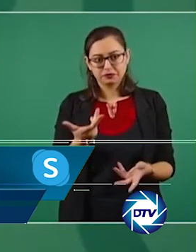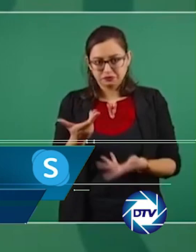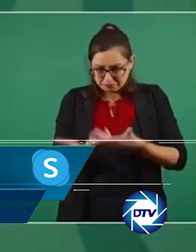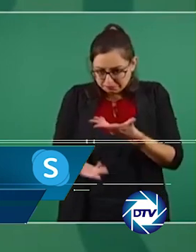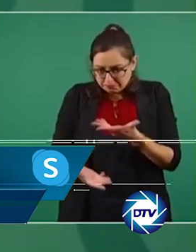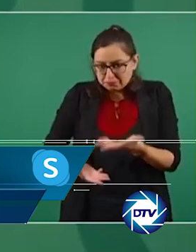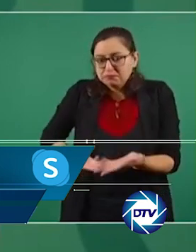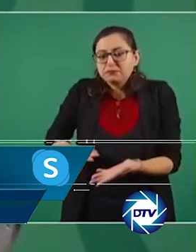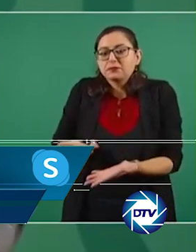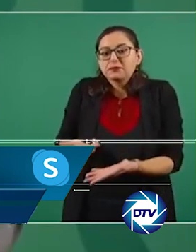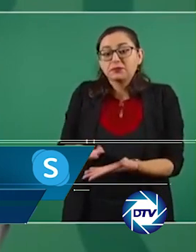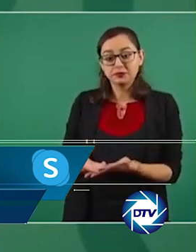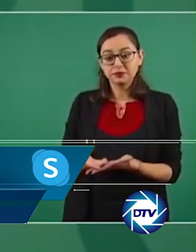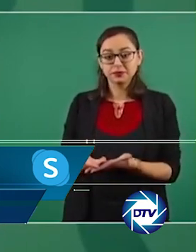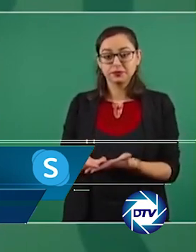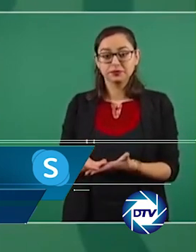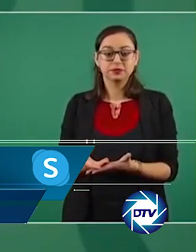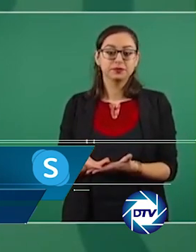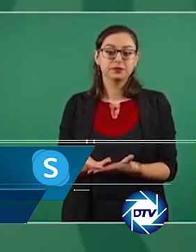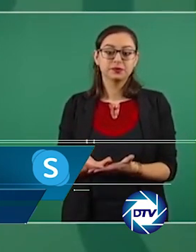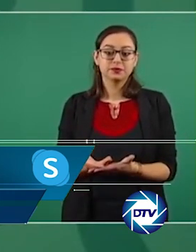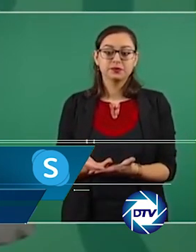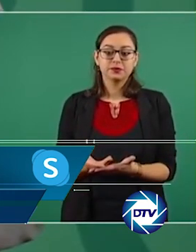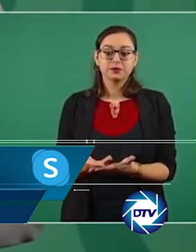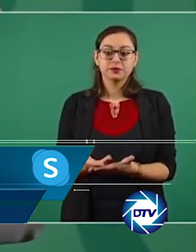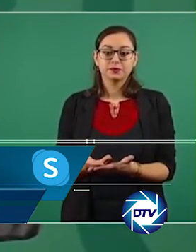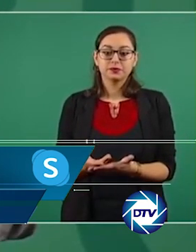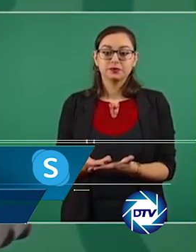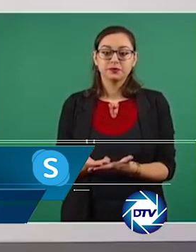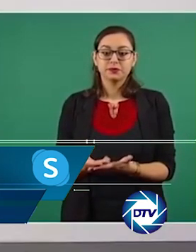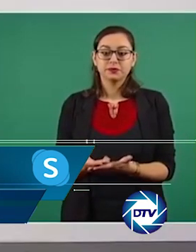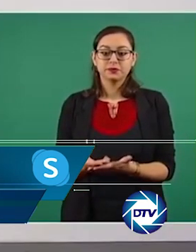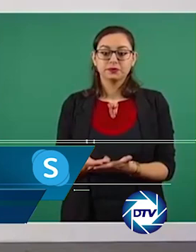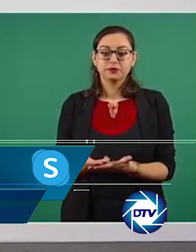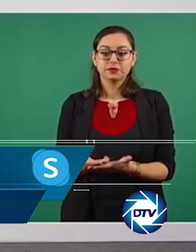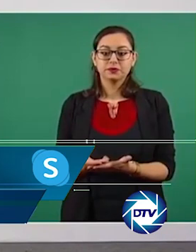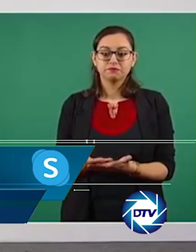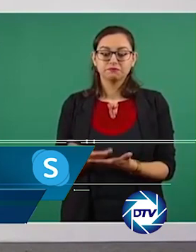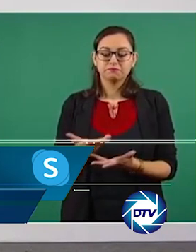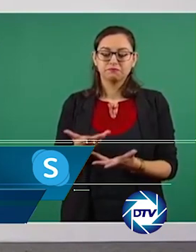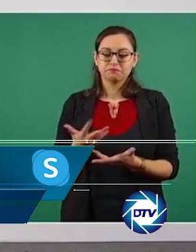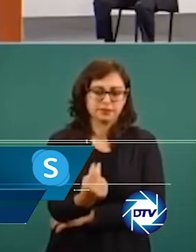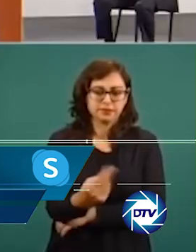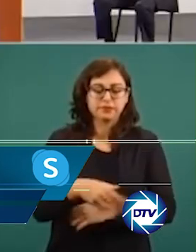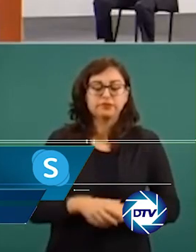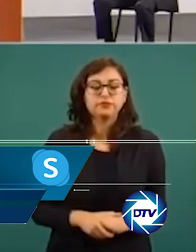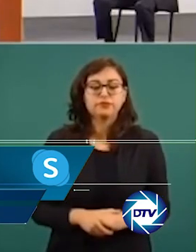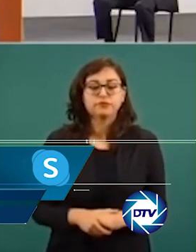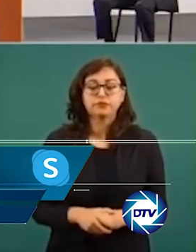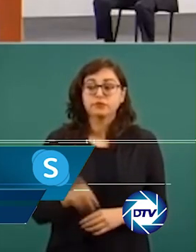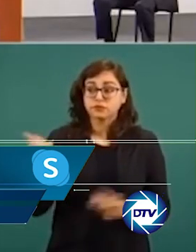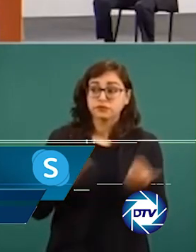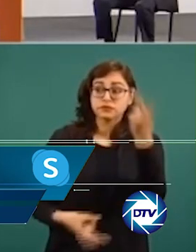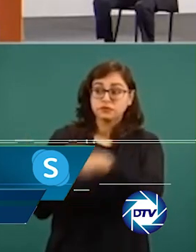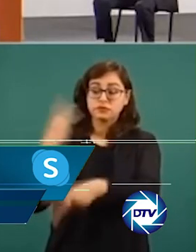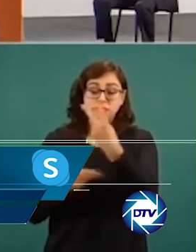Y hay más. Adolfo Domínguez recientemente anunció la apertura de 23 nuevas tiendas